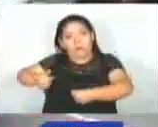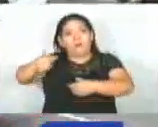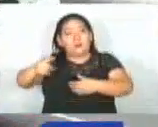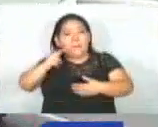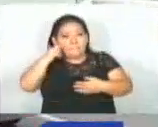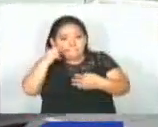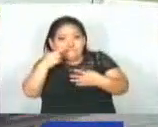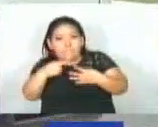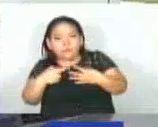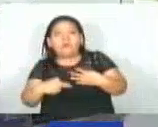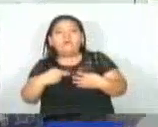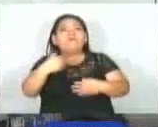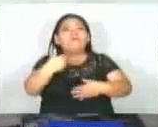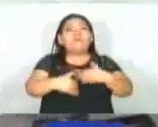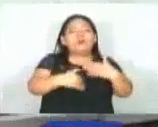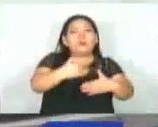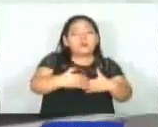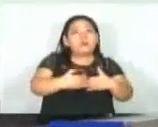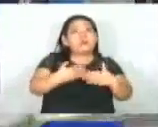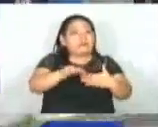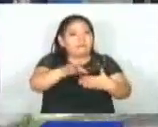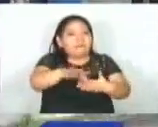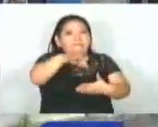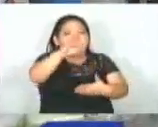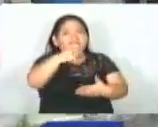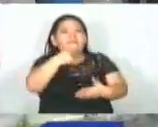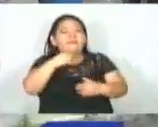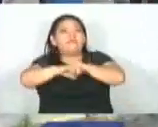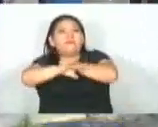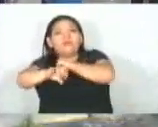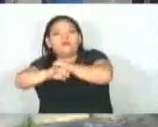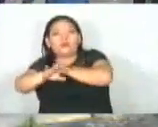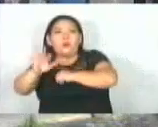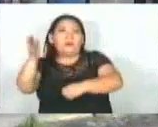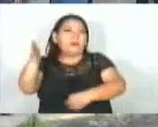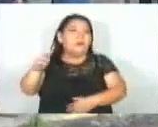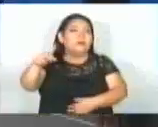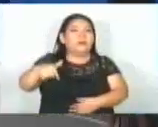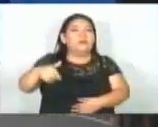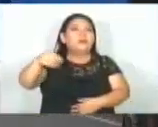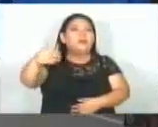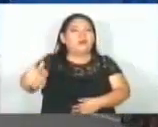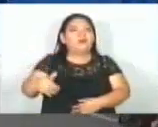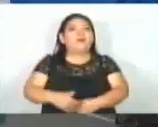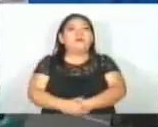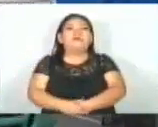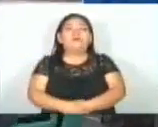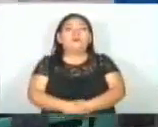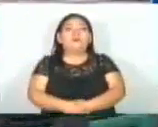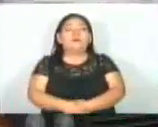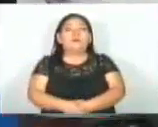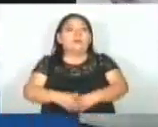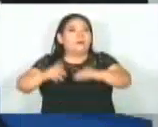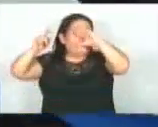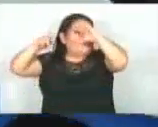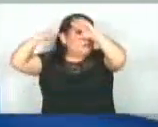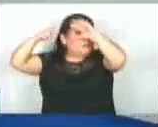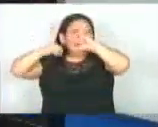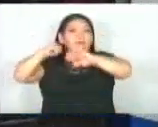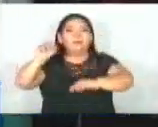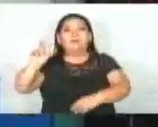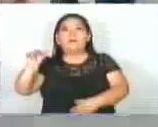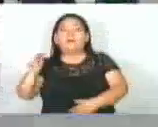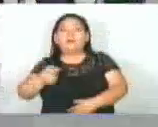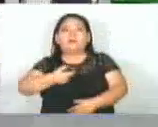proceso de licitación. Se prevé que el concurso público sea a finales de este año. Con imágenes de Juan Castellanos,